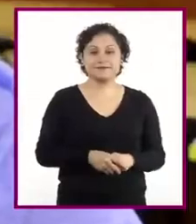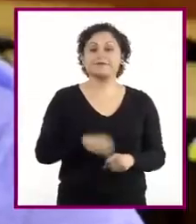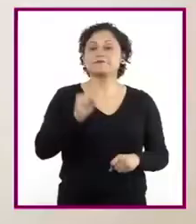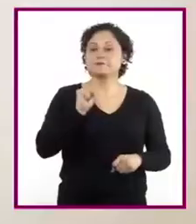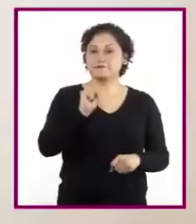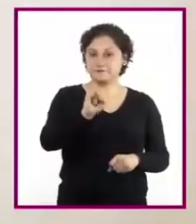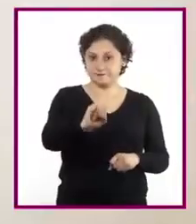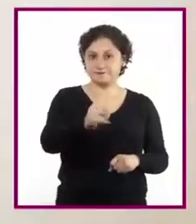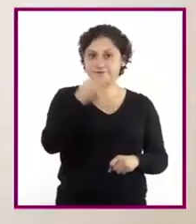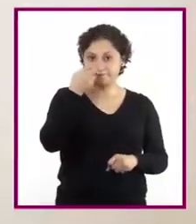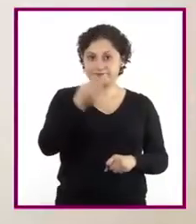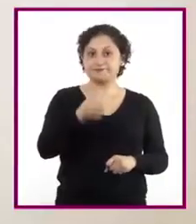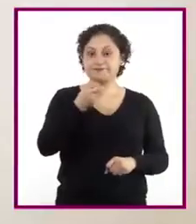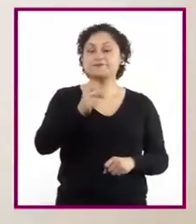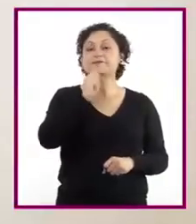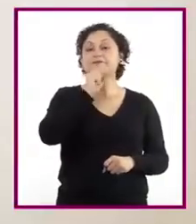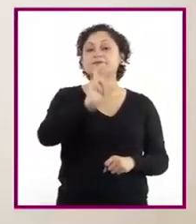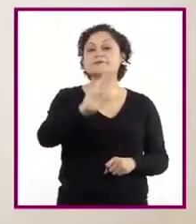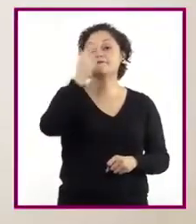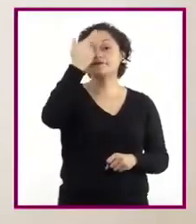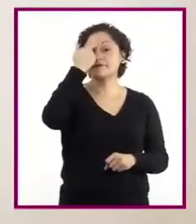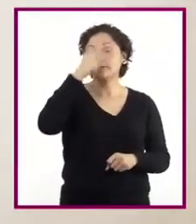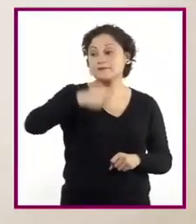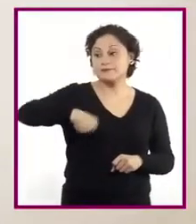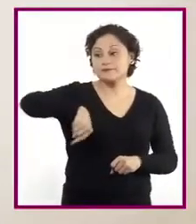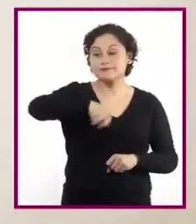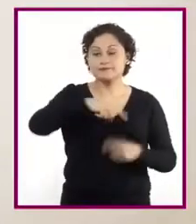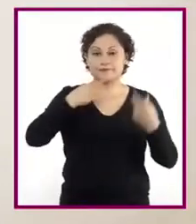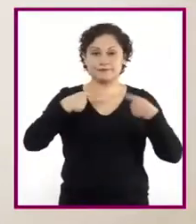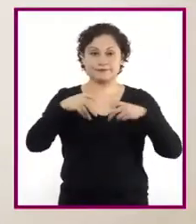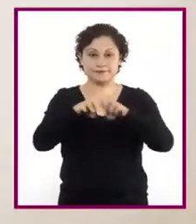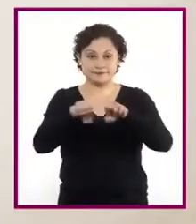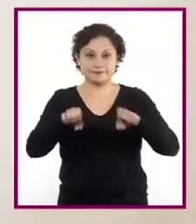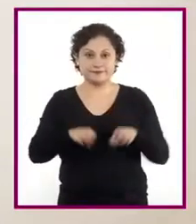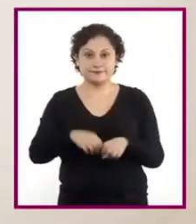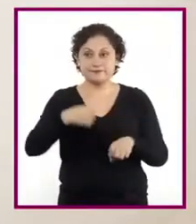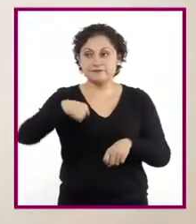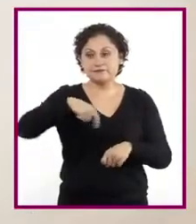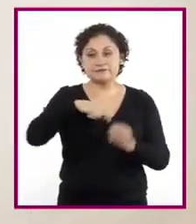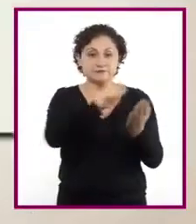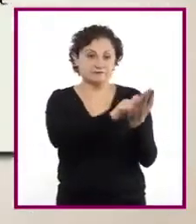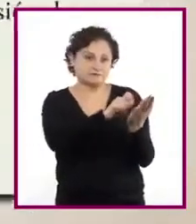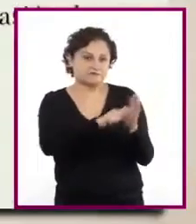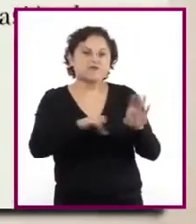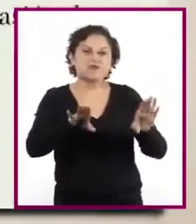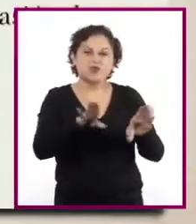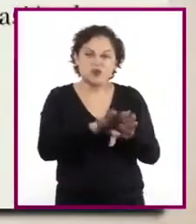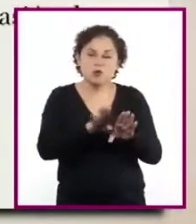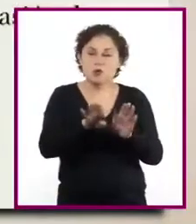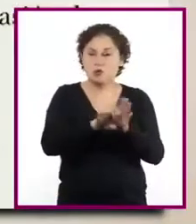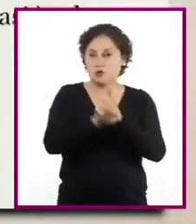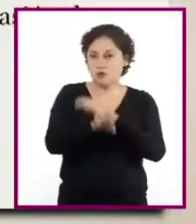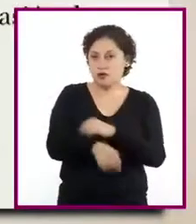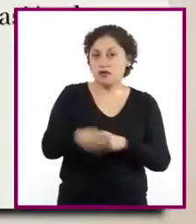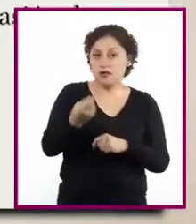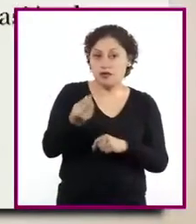Exacto. También debemos acordar como equipo la forma en la que señalaremos las observaciones. Por ejemplo, si escribiremos los comentarios